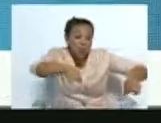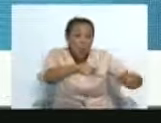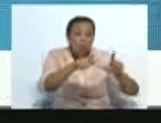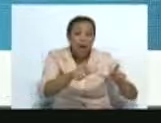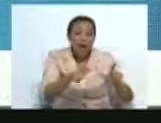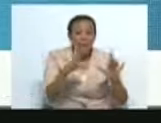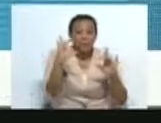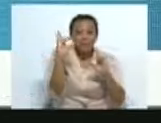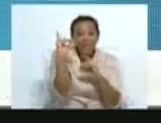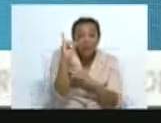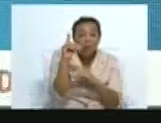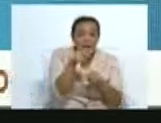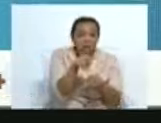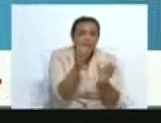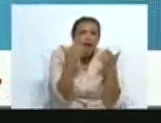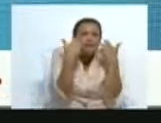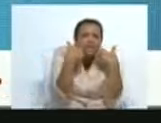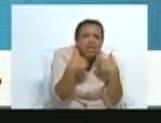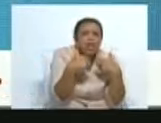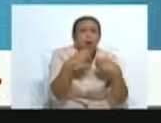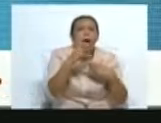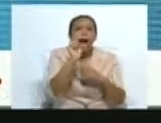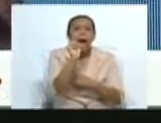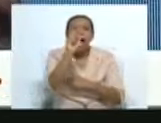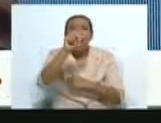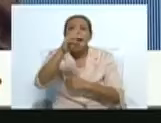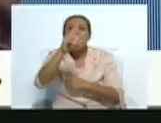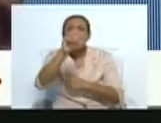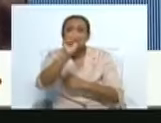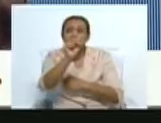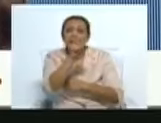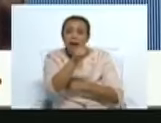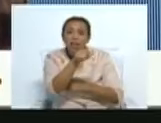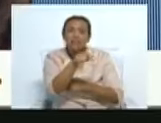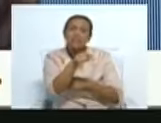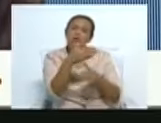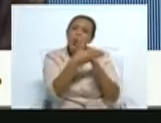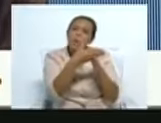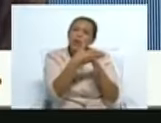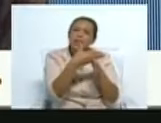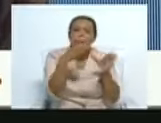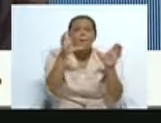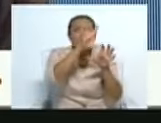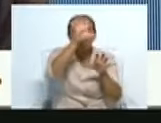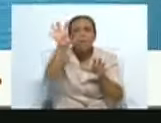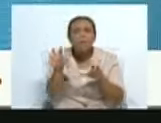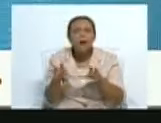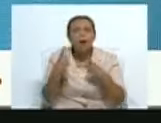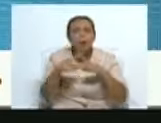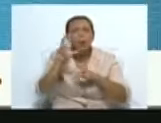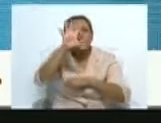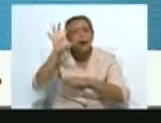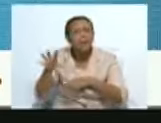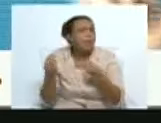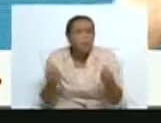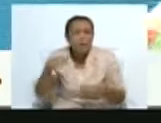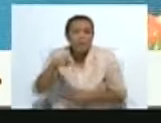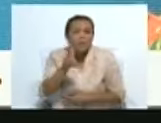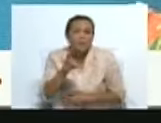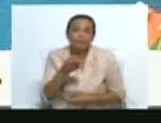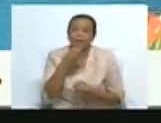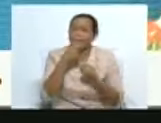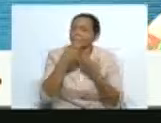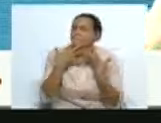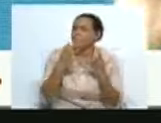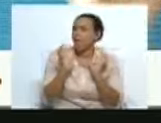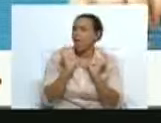aquí al Festival de Teatro Progresista. ¿Cómo ha sido la experiencia de compartir con tantas agrupaciones de teatro? Mira, ha sido bellísimo,